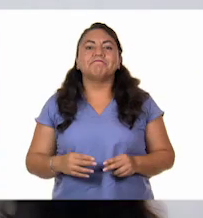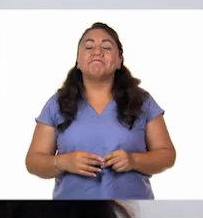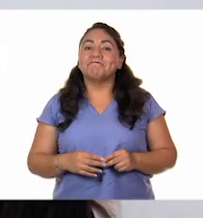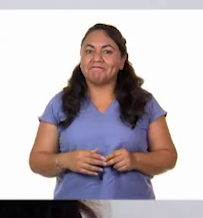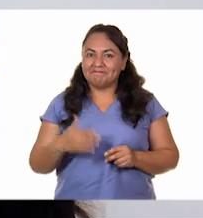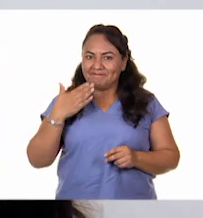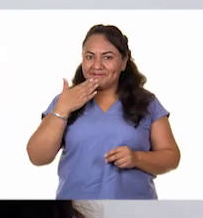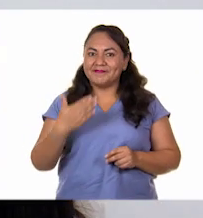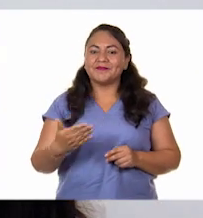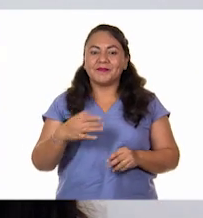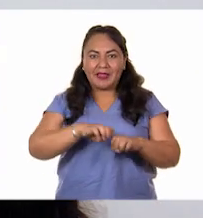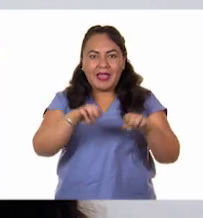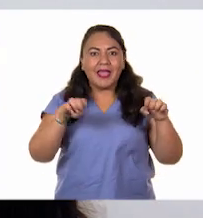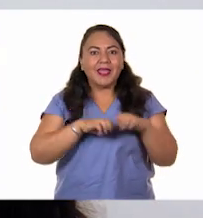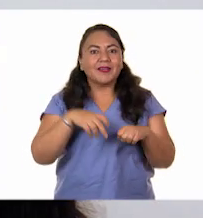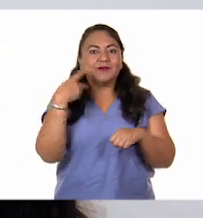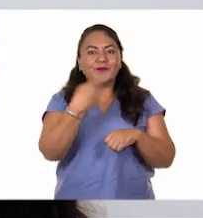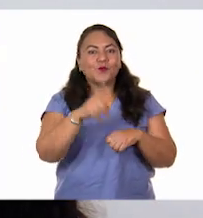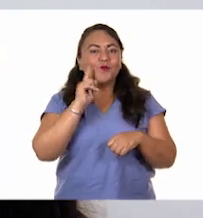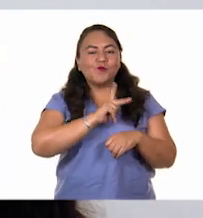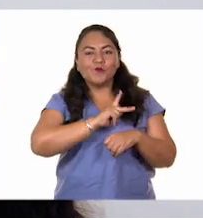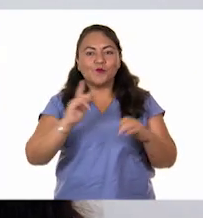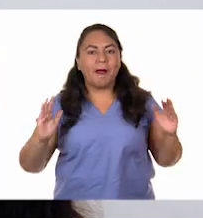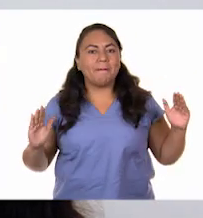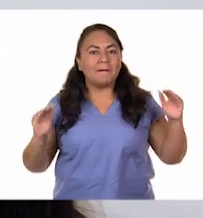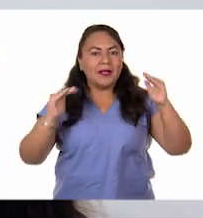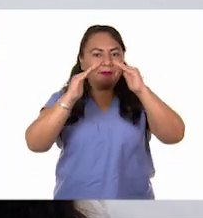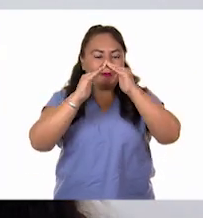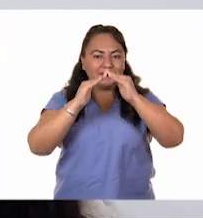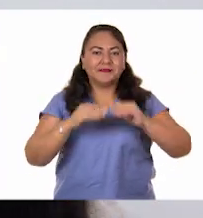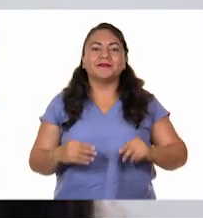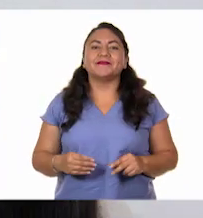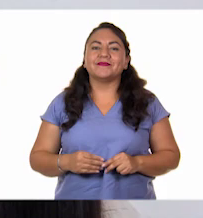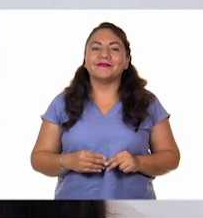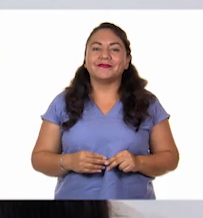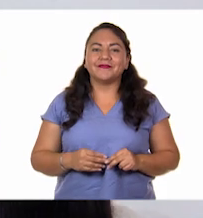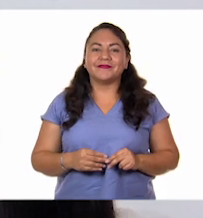Excelente. Y ahí va bien el equipo de las pirámides, va muy bien, ¿eh?